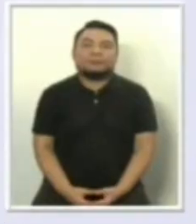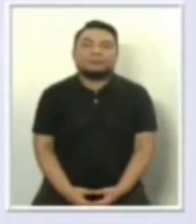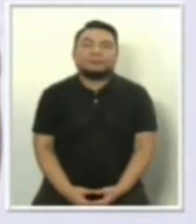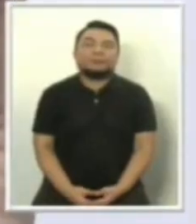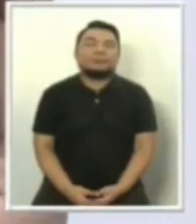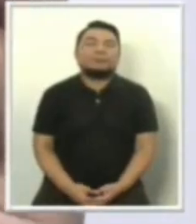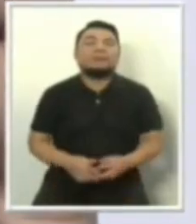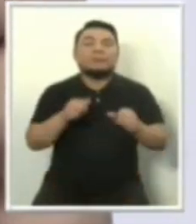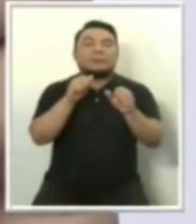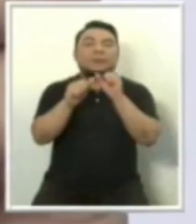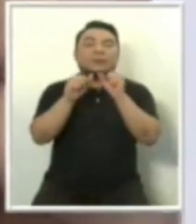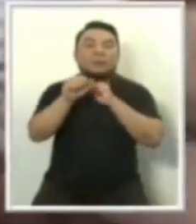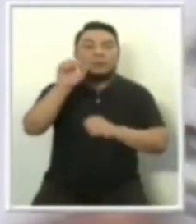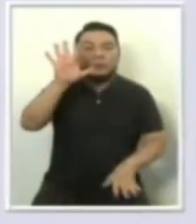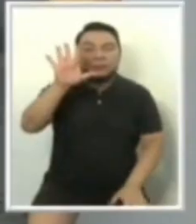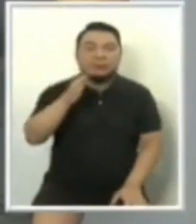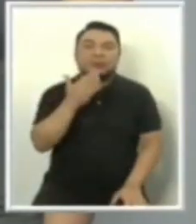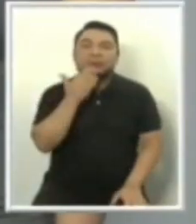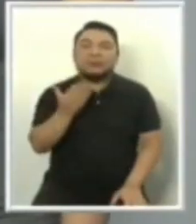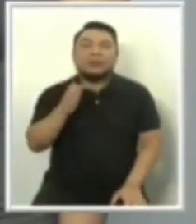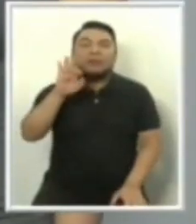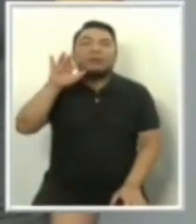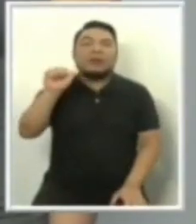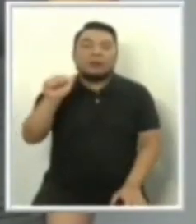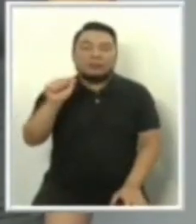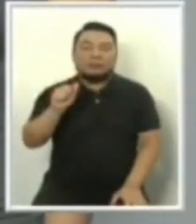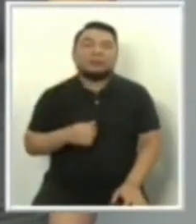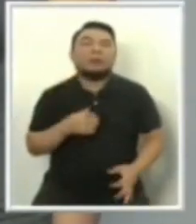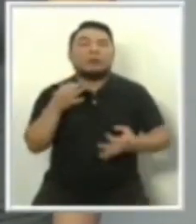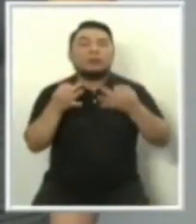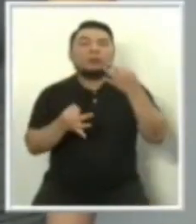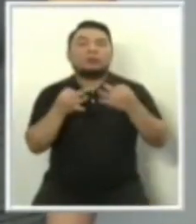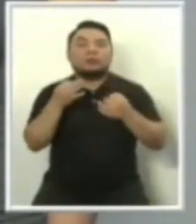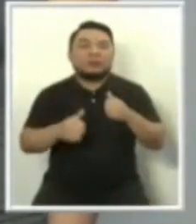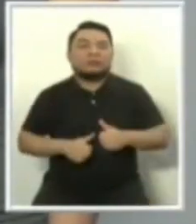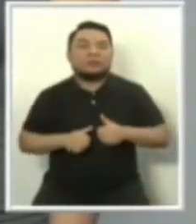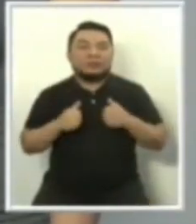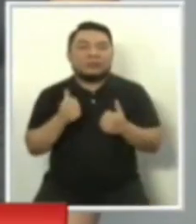El número cinco es el Frente Amplio por Justicia, Vida y Libertad.